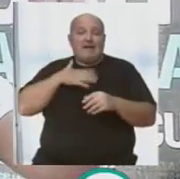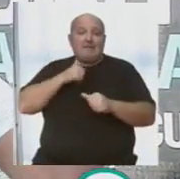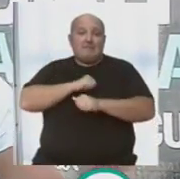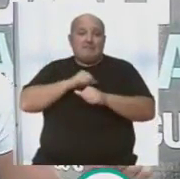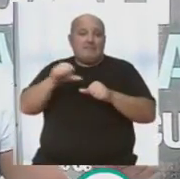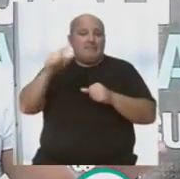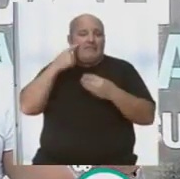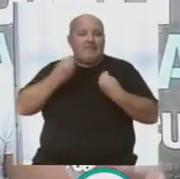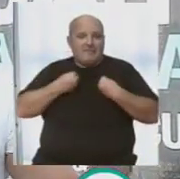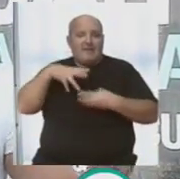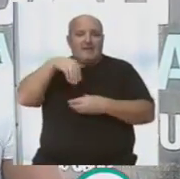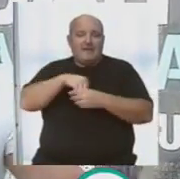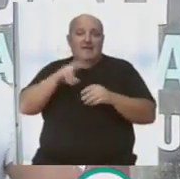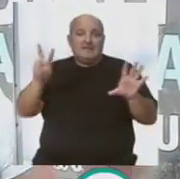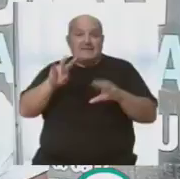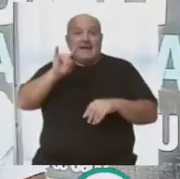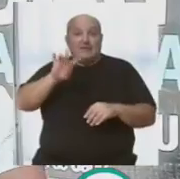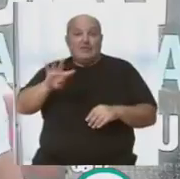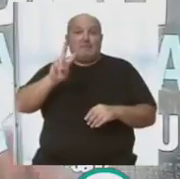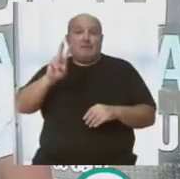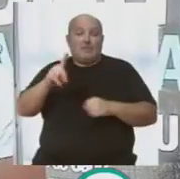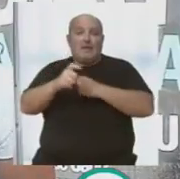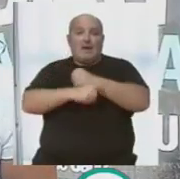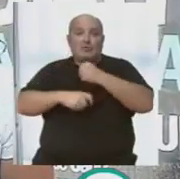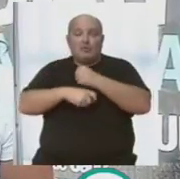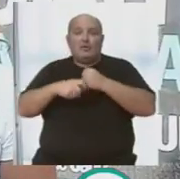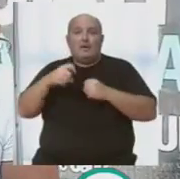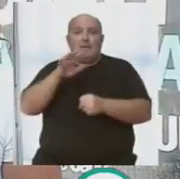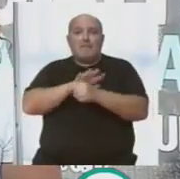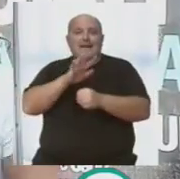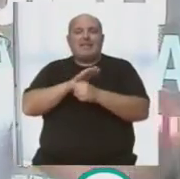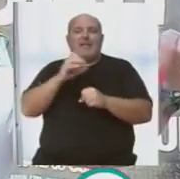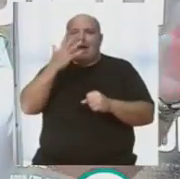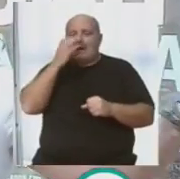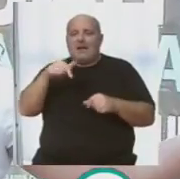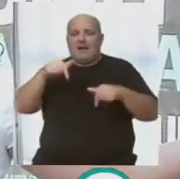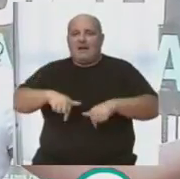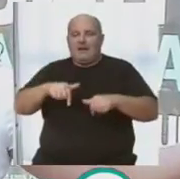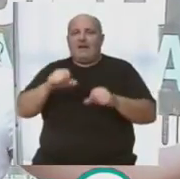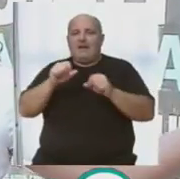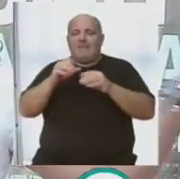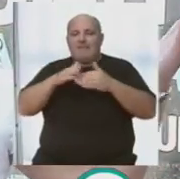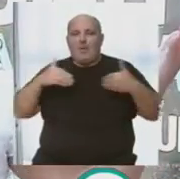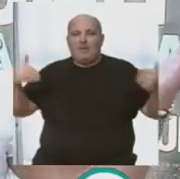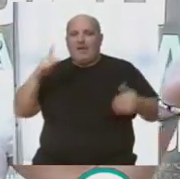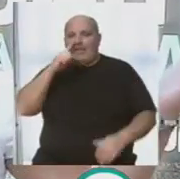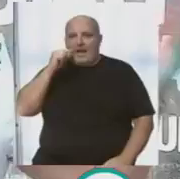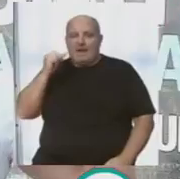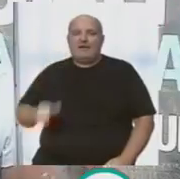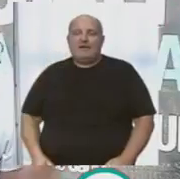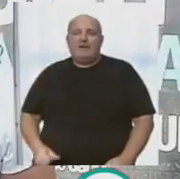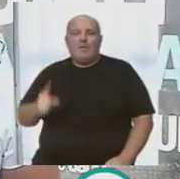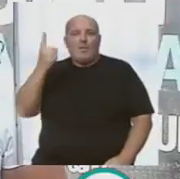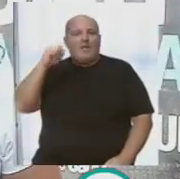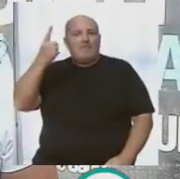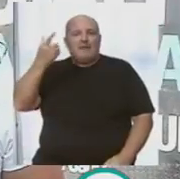así que tienen que vivir el 7, el 14 y el 21 de agosto los martes de carnaval aquí en el Baluarte de la Candelaria, una